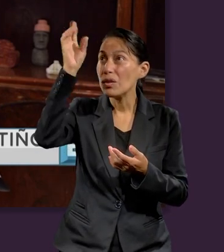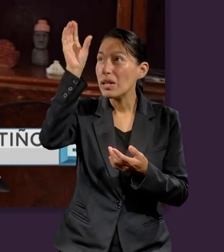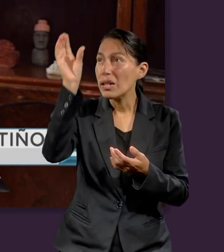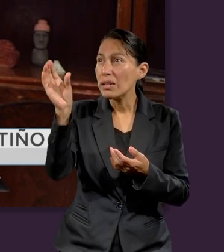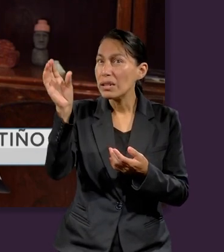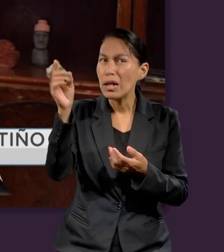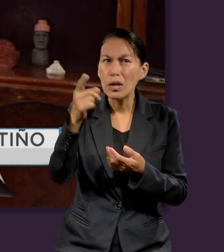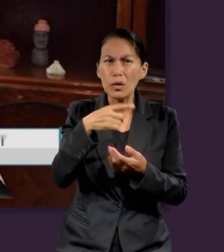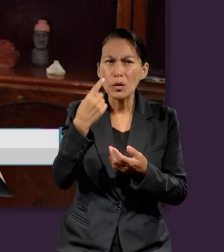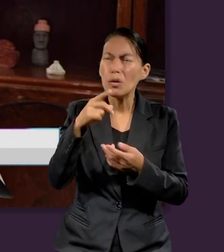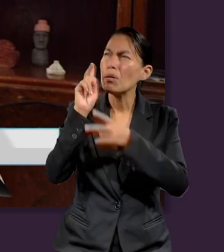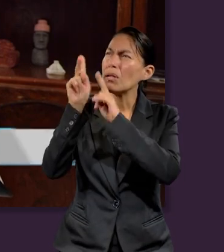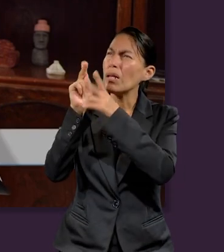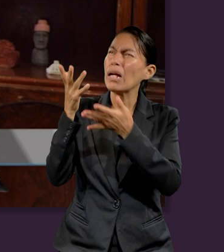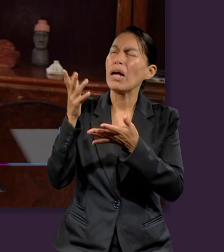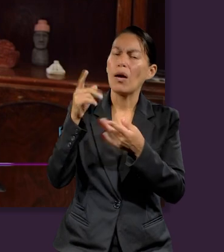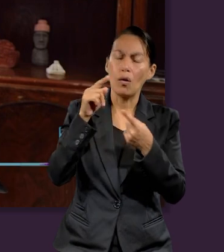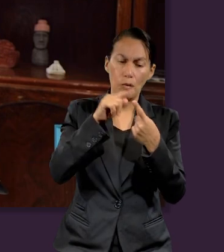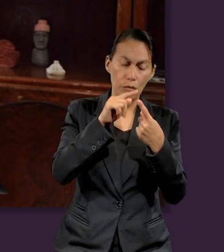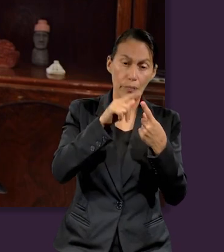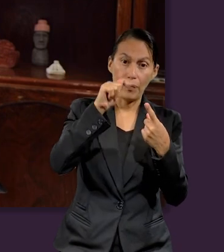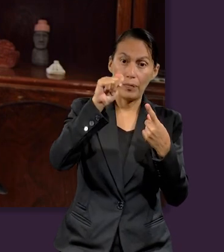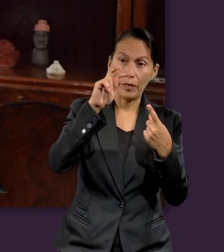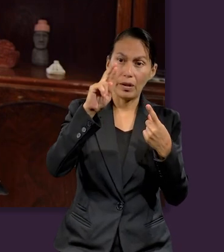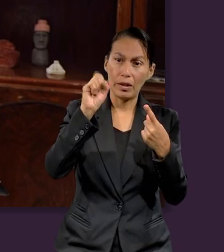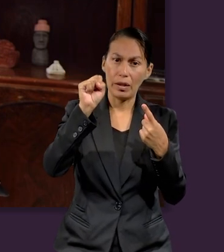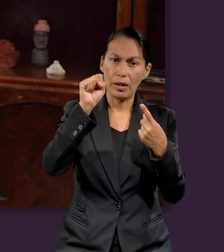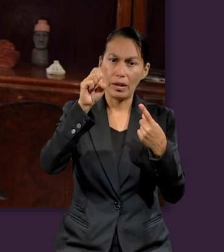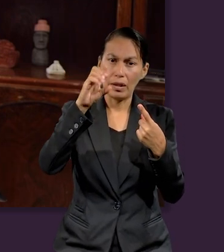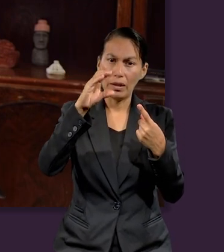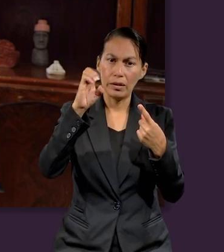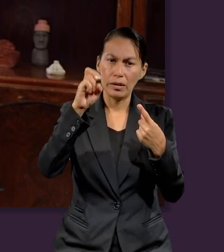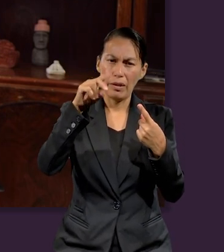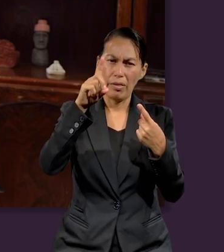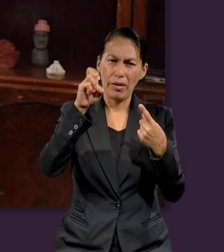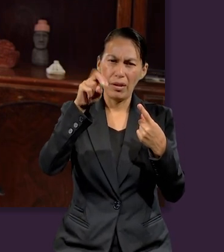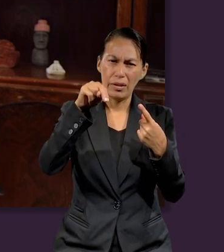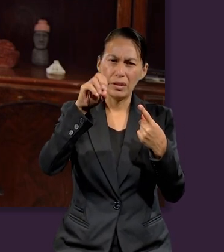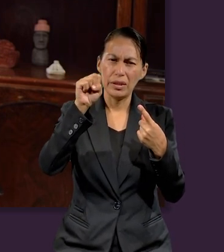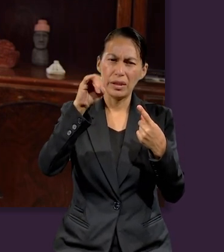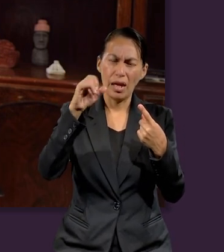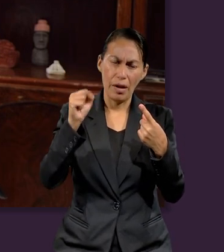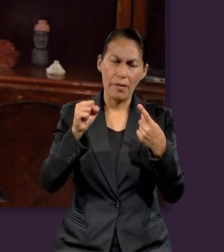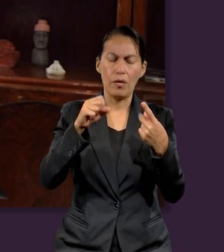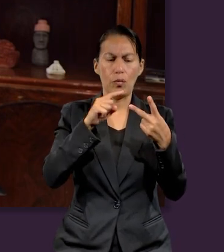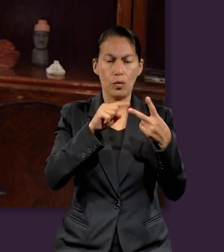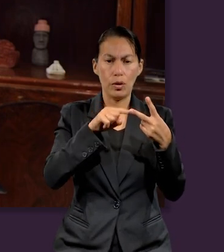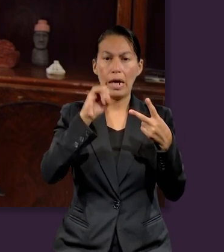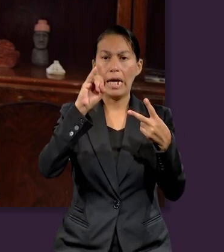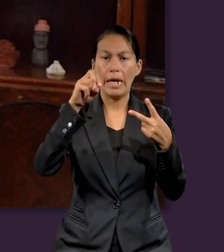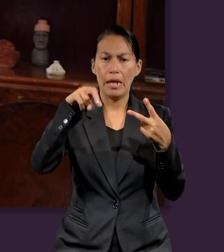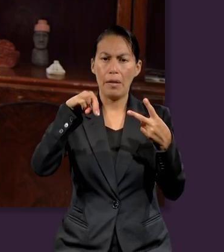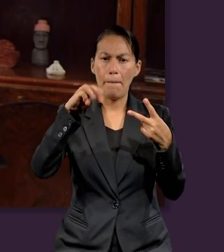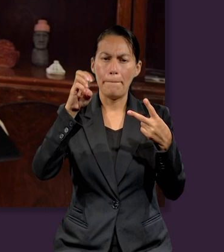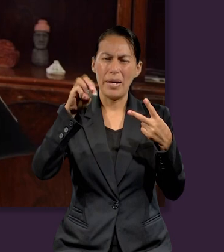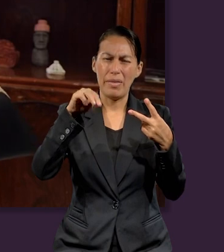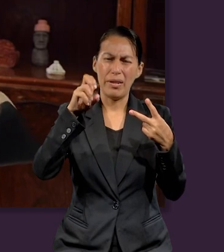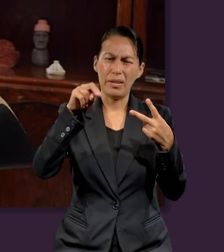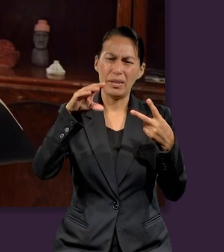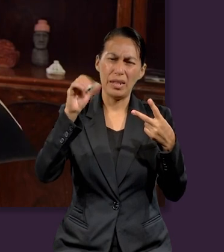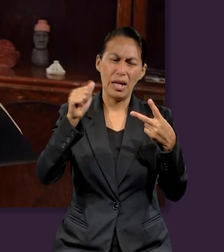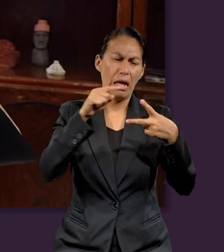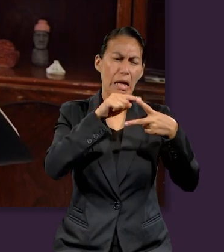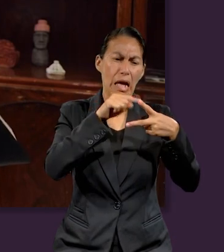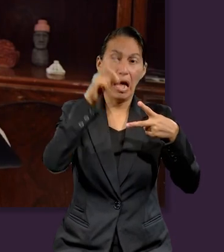tiene que ver con su trascendencia, número uno, y su inmanencia, número dos. La trascendencia se refiere a la